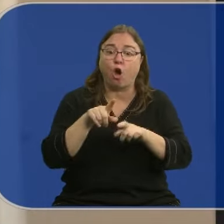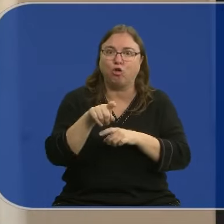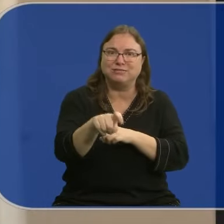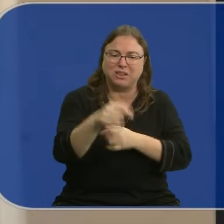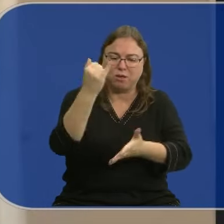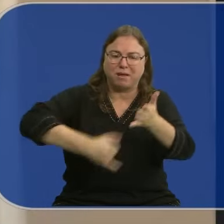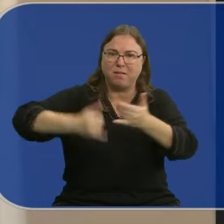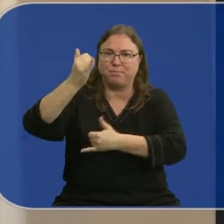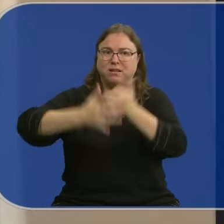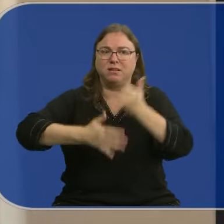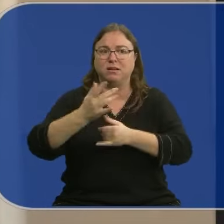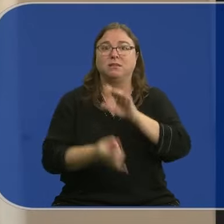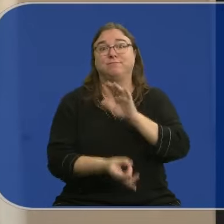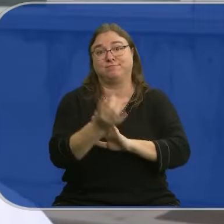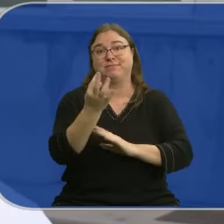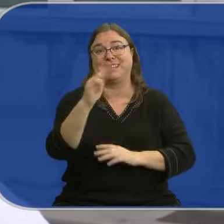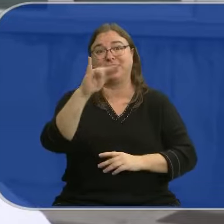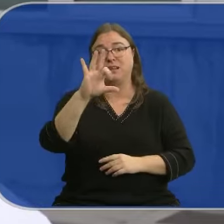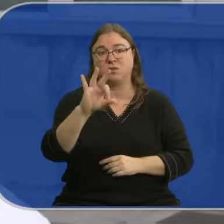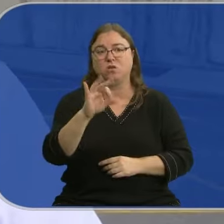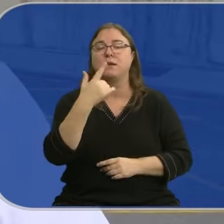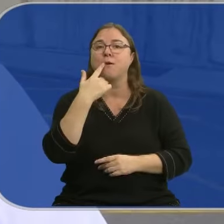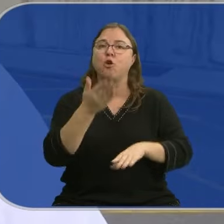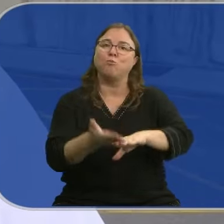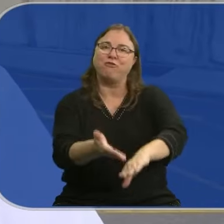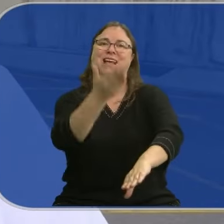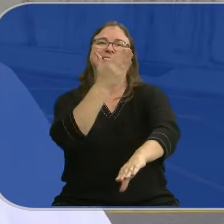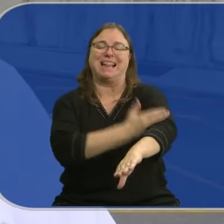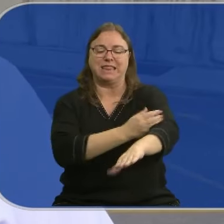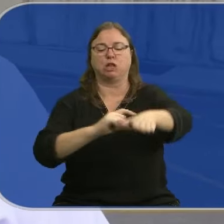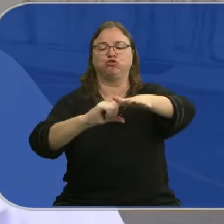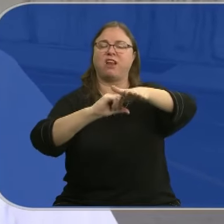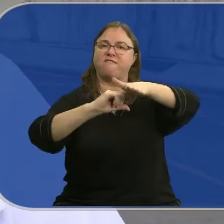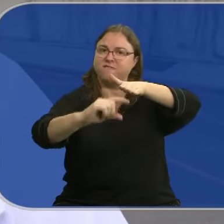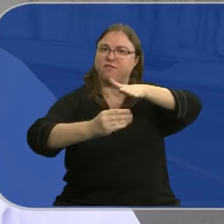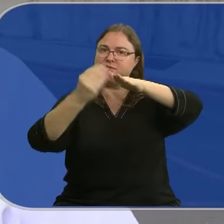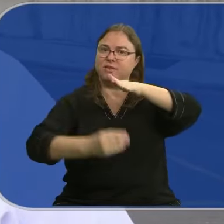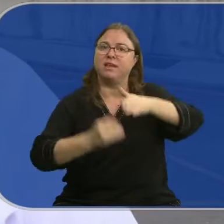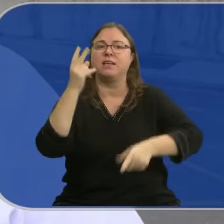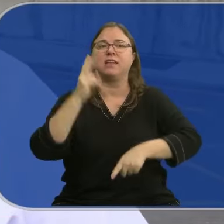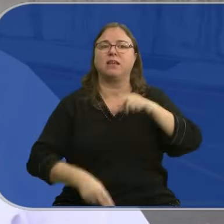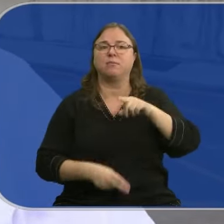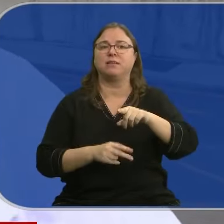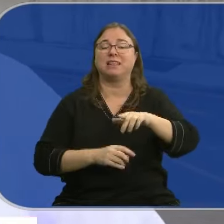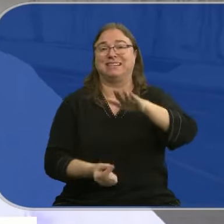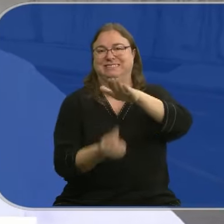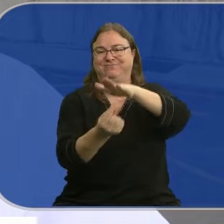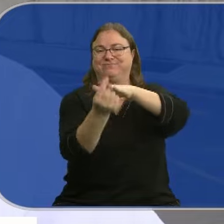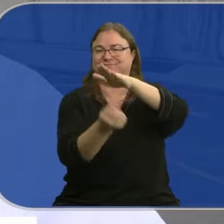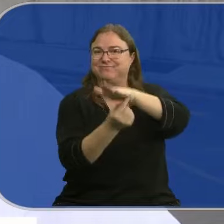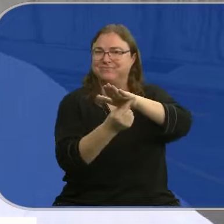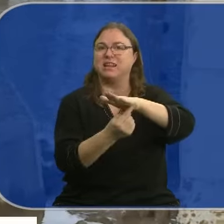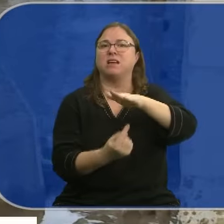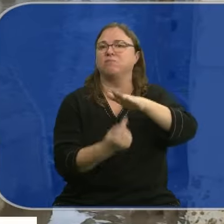que pueda favorecer al parecer el caso de tétanos. Botas altas que tengan una asura gruesa para evitar el riesgo de lesiones por cristales,